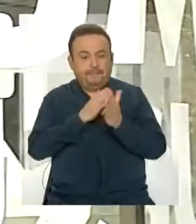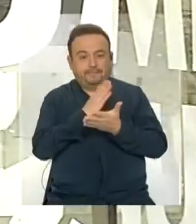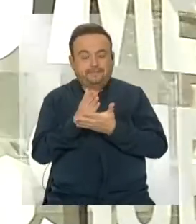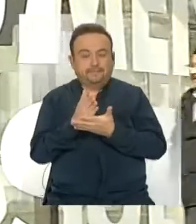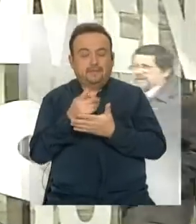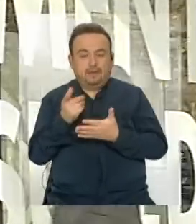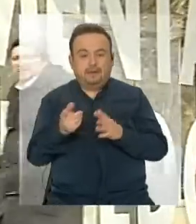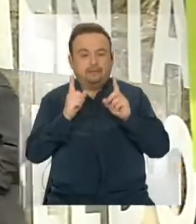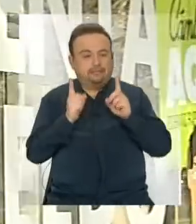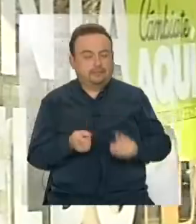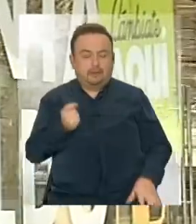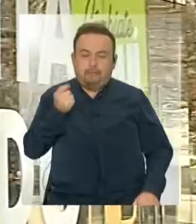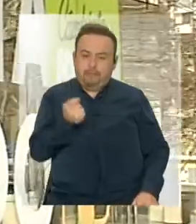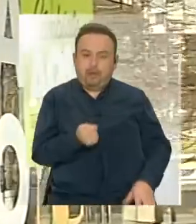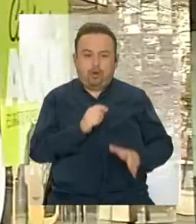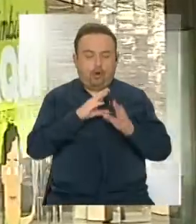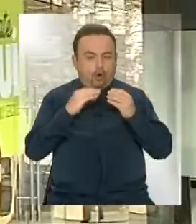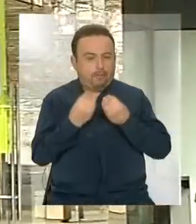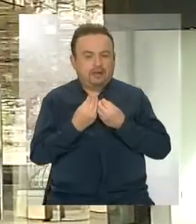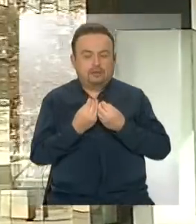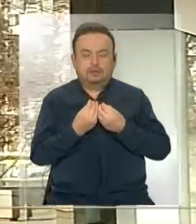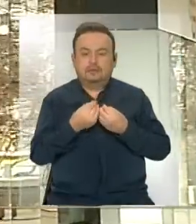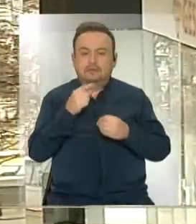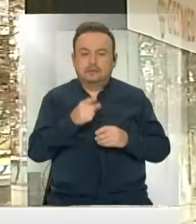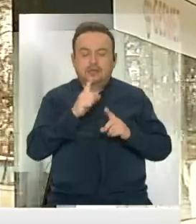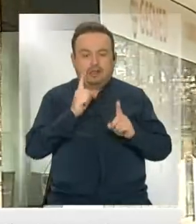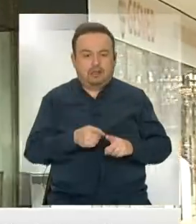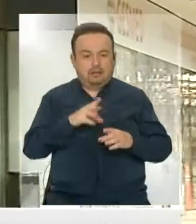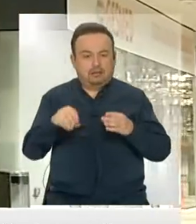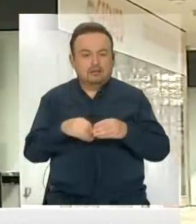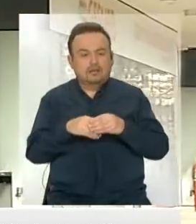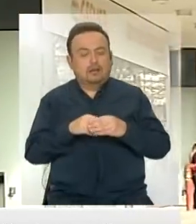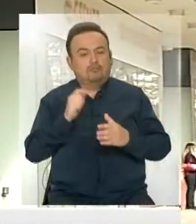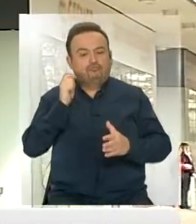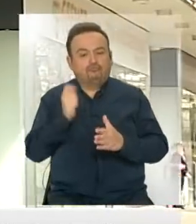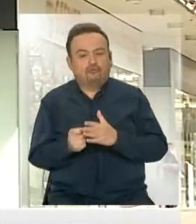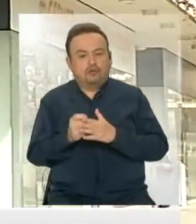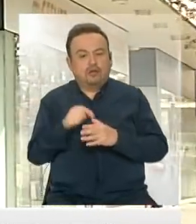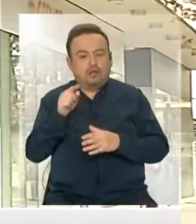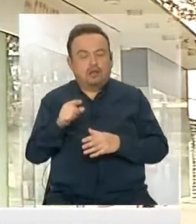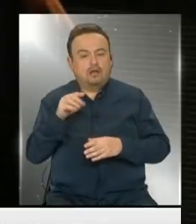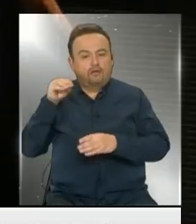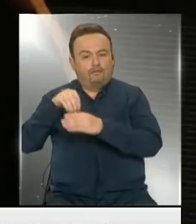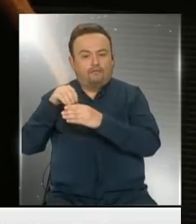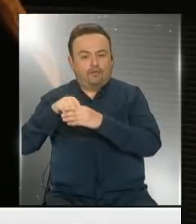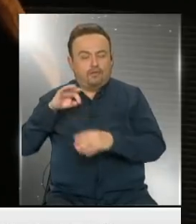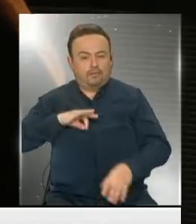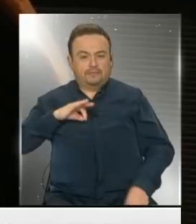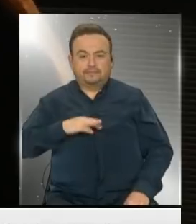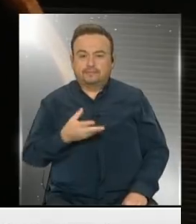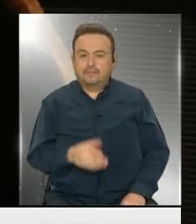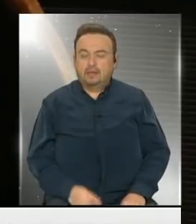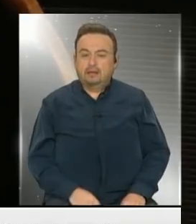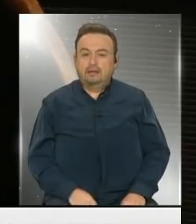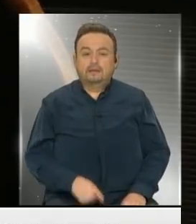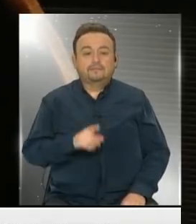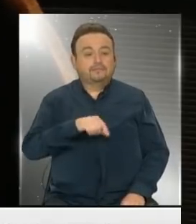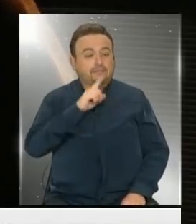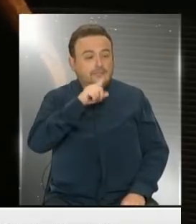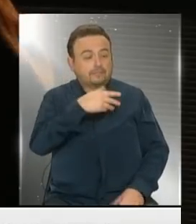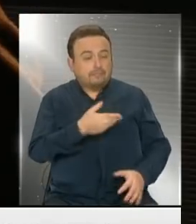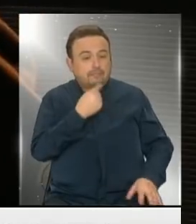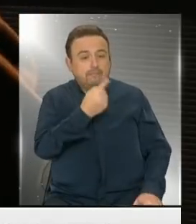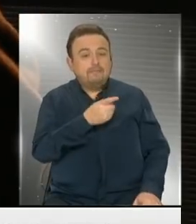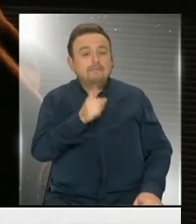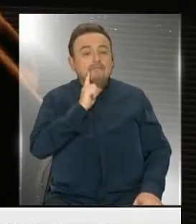total y entero pago, incluido el correspondiente abono o ingreso al fondo de pensiones. Entonces, yo le pregunto a usted